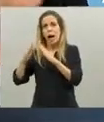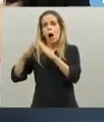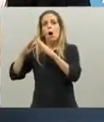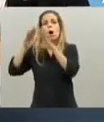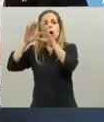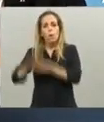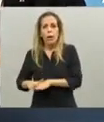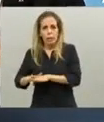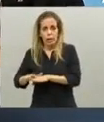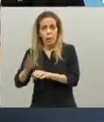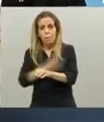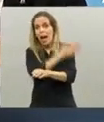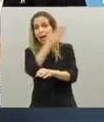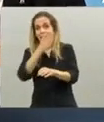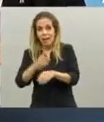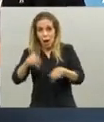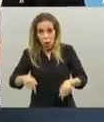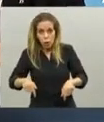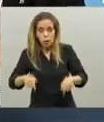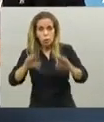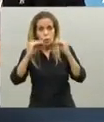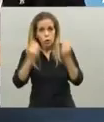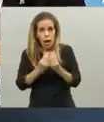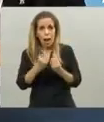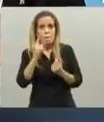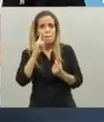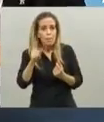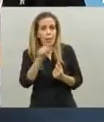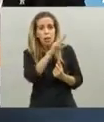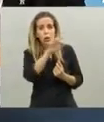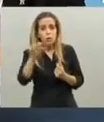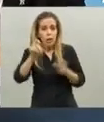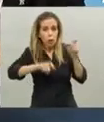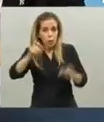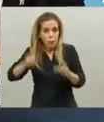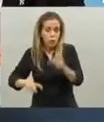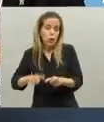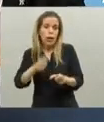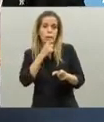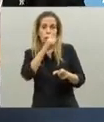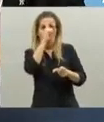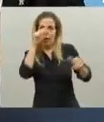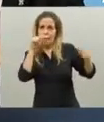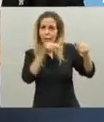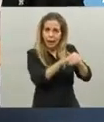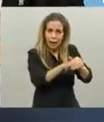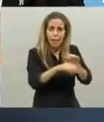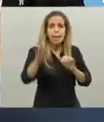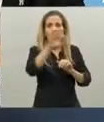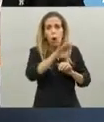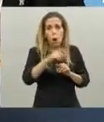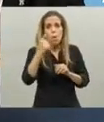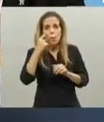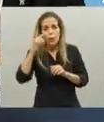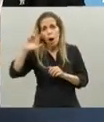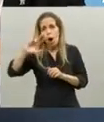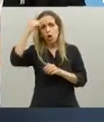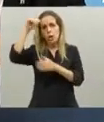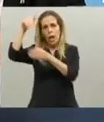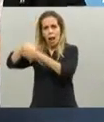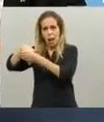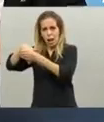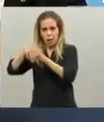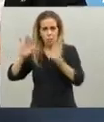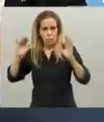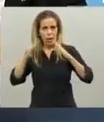1.200 personas internadas o viviendo en hoteles aisladas, en muchos casos